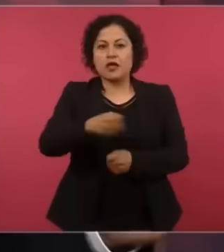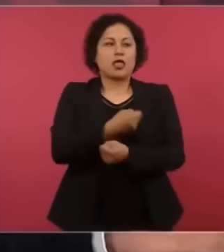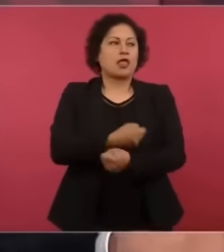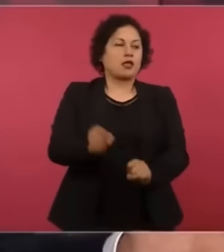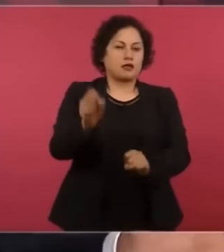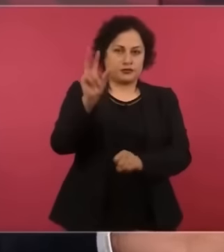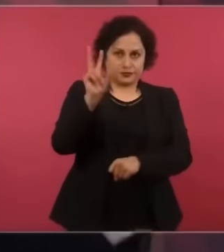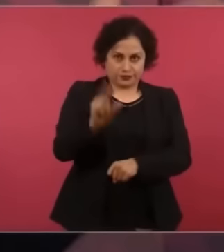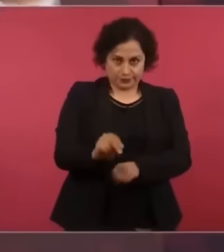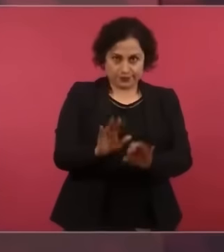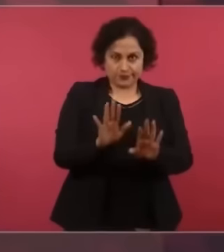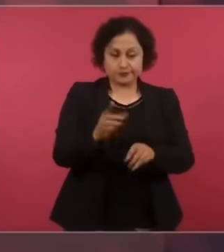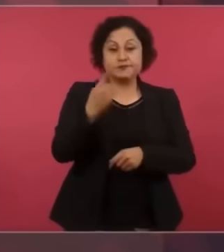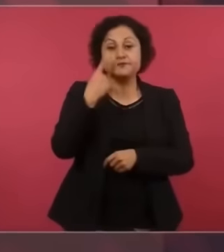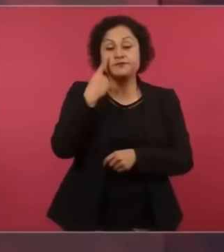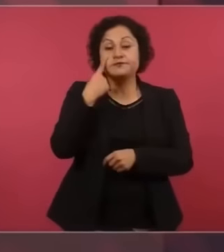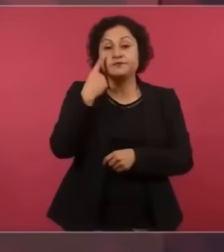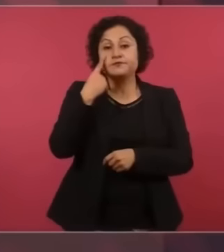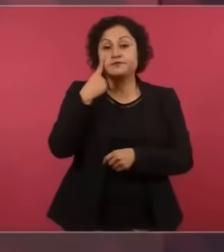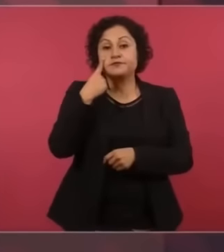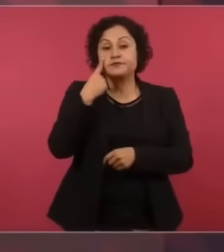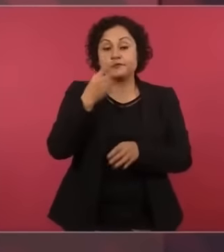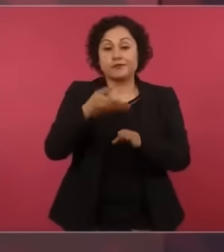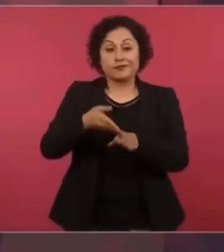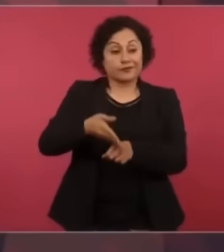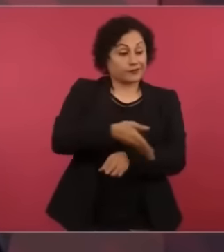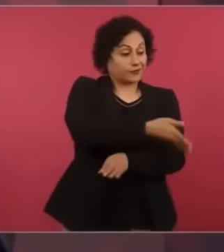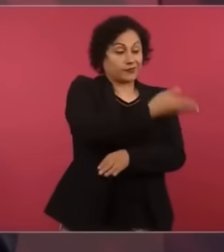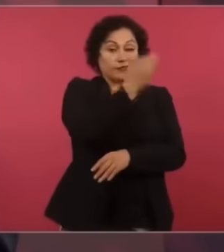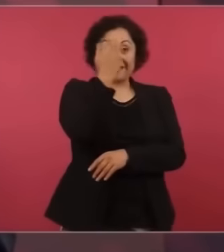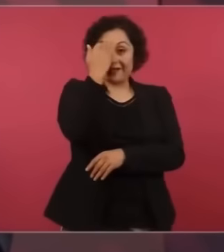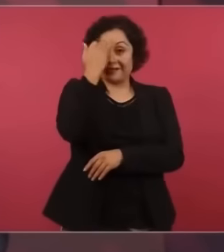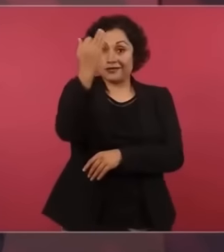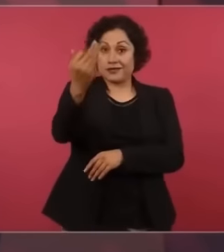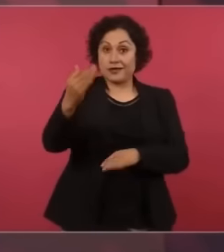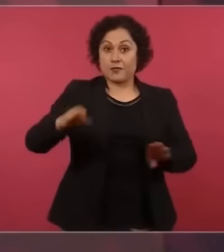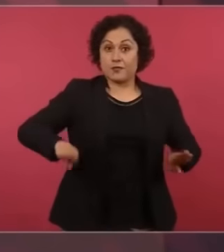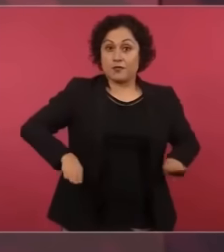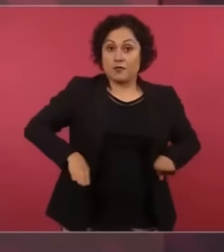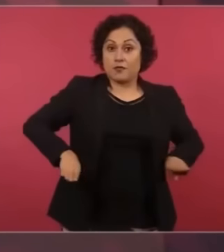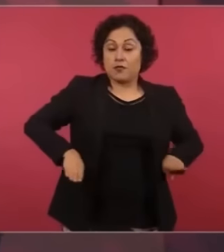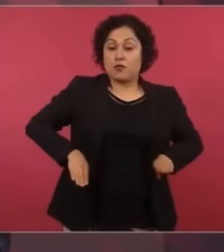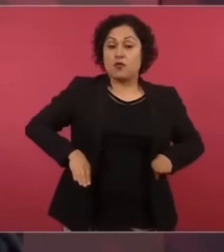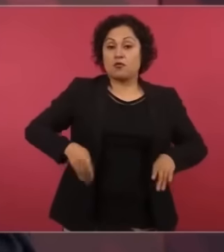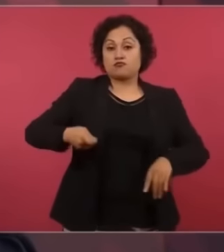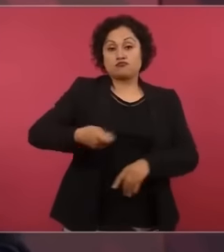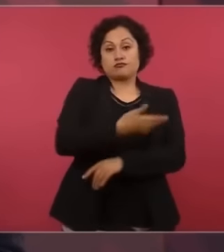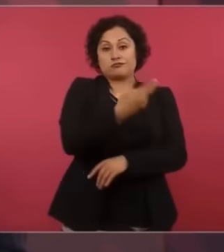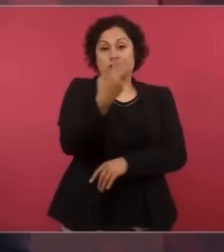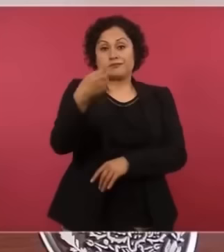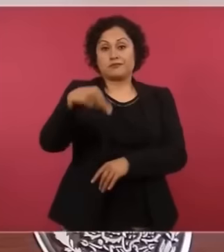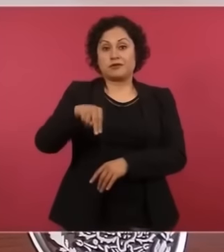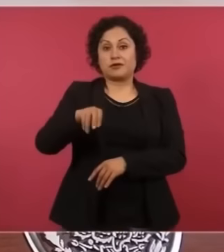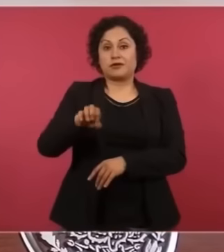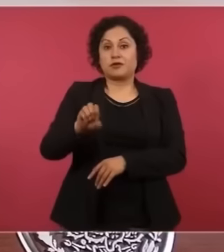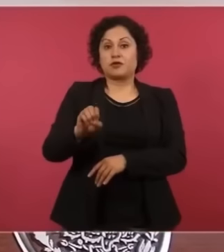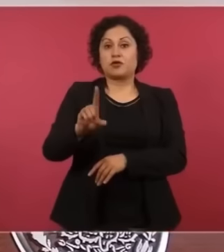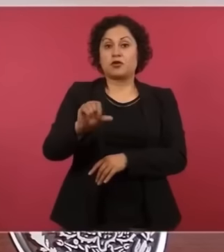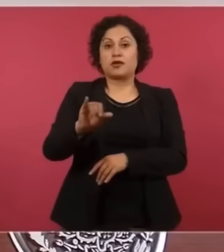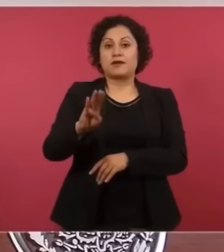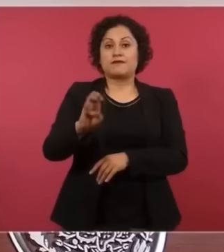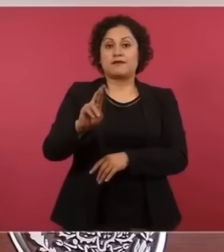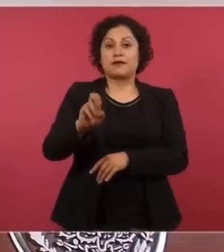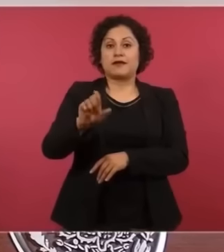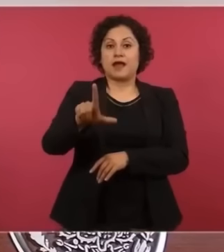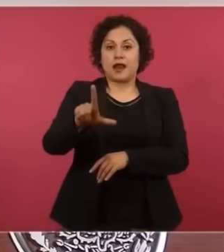Durante todo el periodo llamado neoliberal, que nosotros conocemos como neoporfirista,